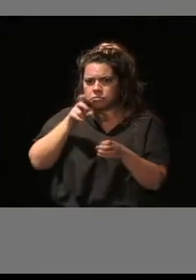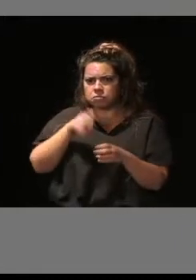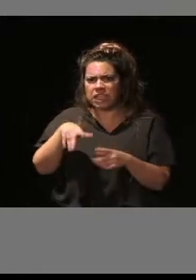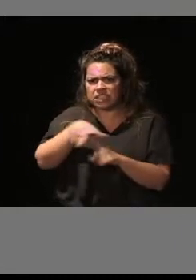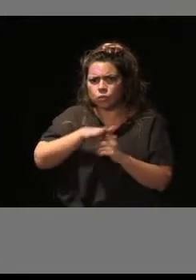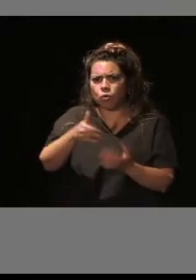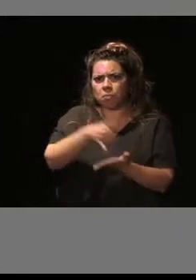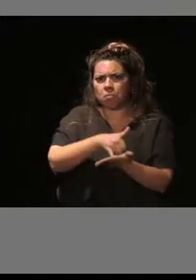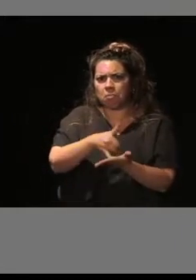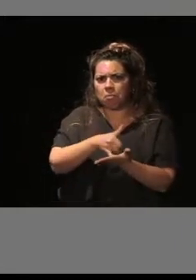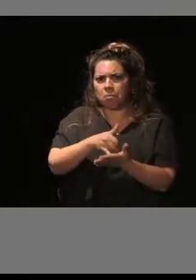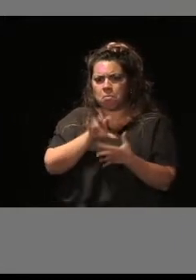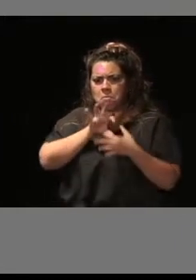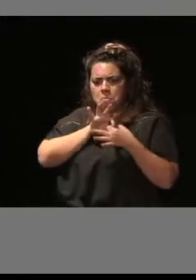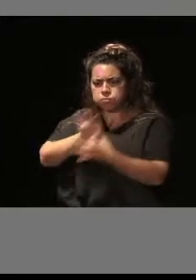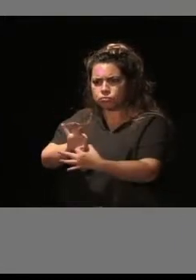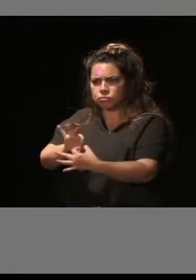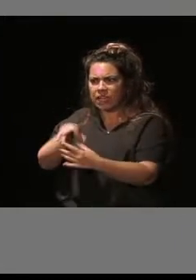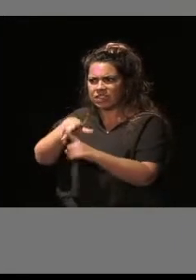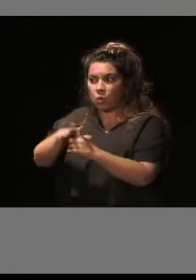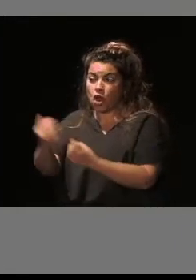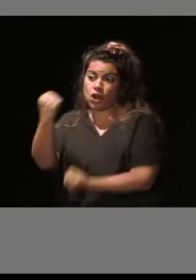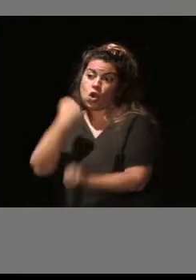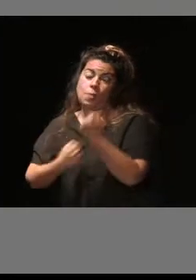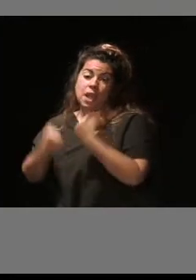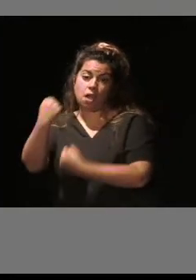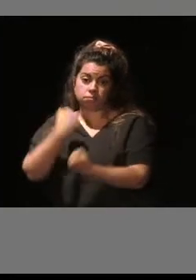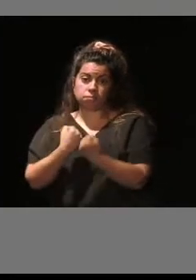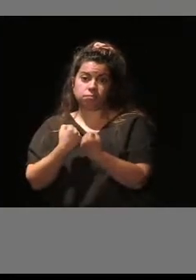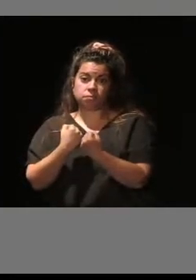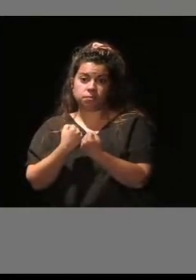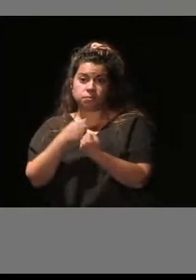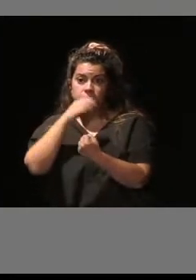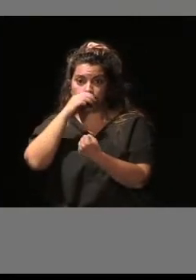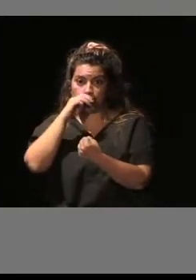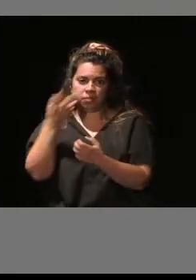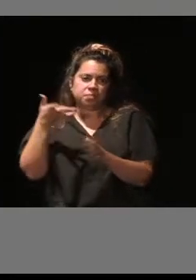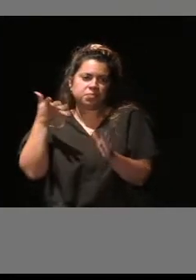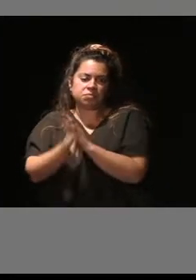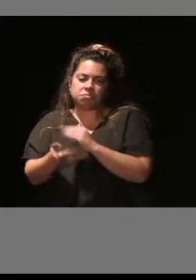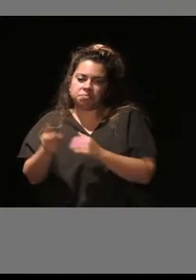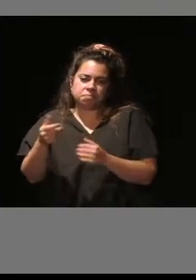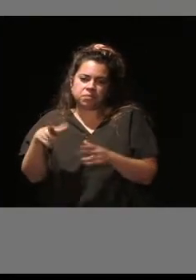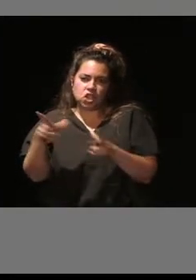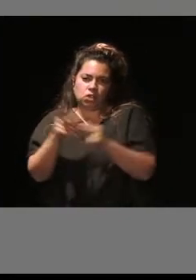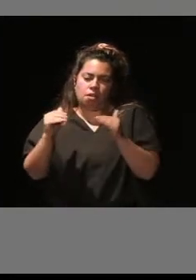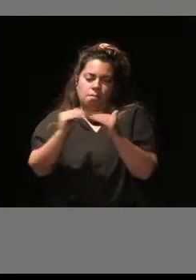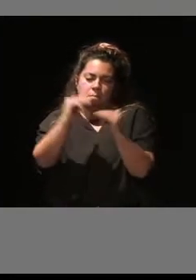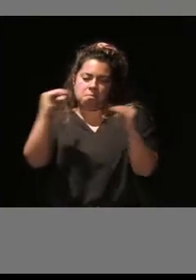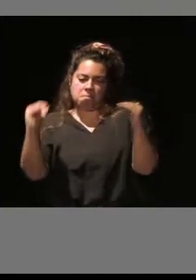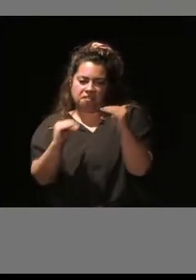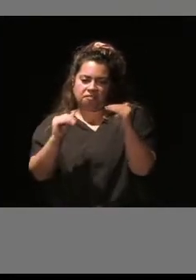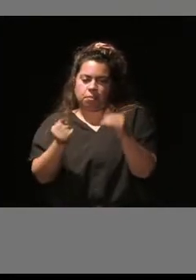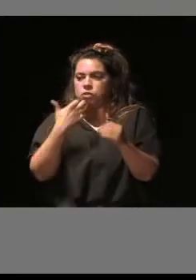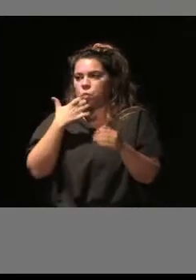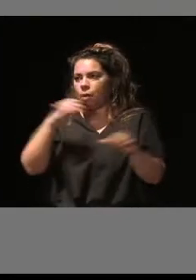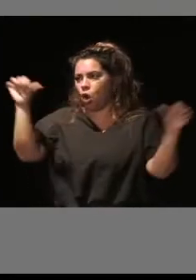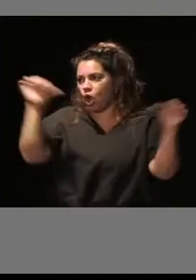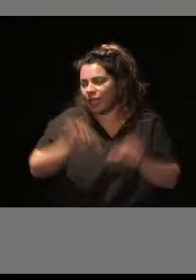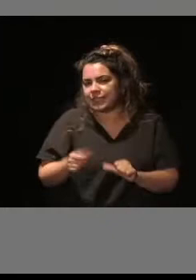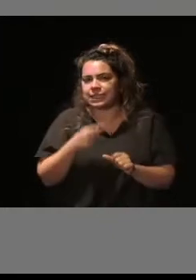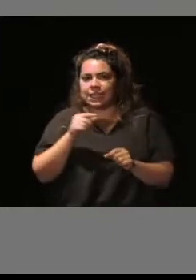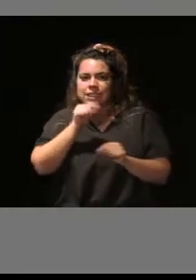venía vinculada a una situación económica, fruto de las desigualdades que ha ocasionado la crisis del COVID, la crisis